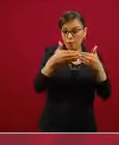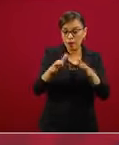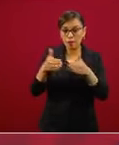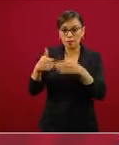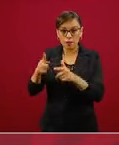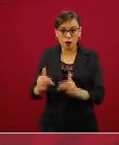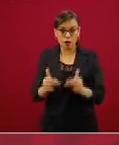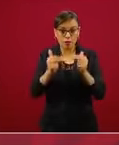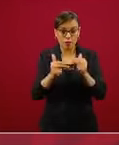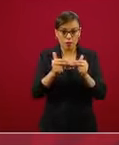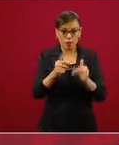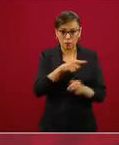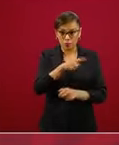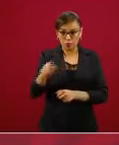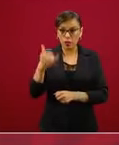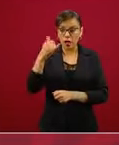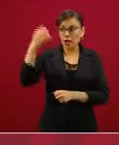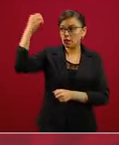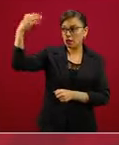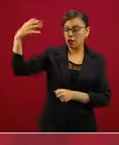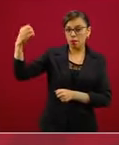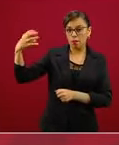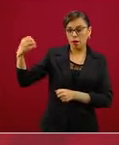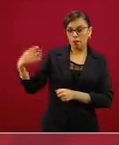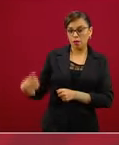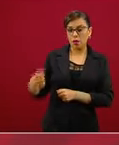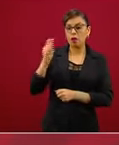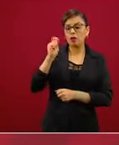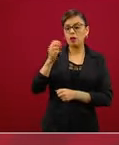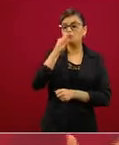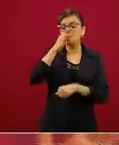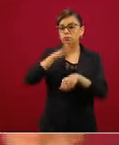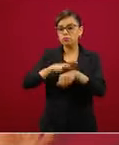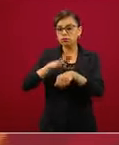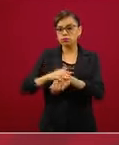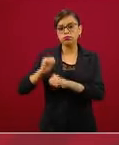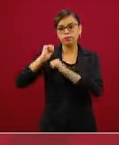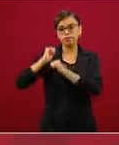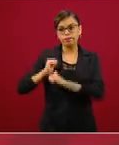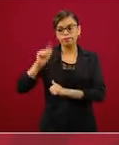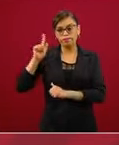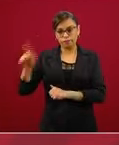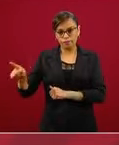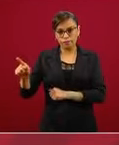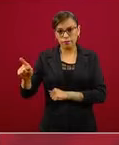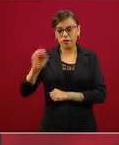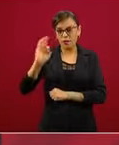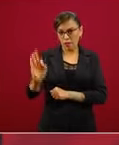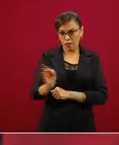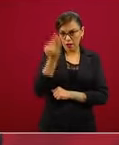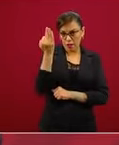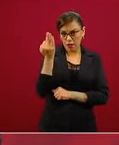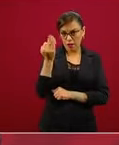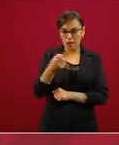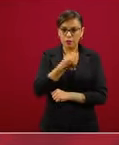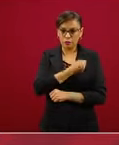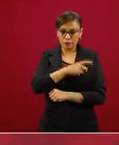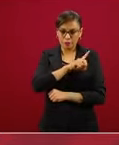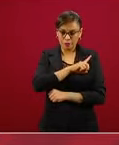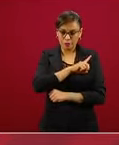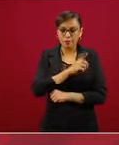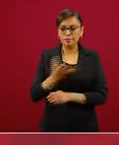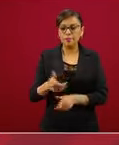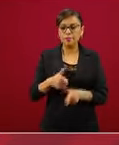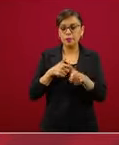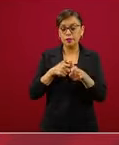semáforos que además estarán marcados por parte de las autoridades sanitarias federales vayan pasando a una